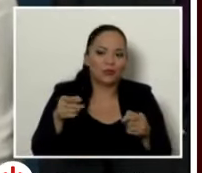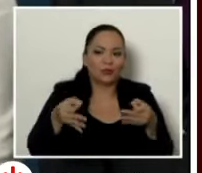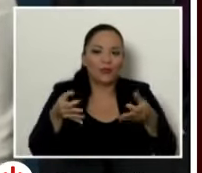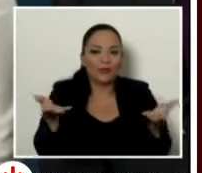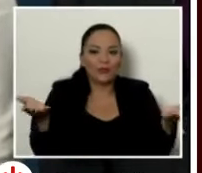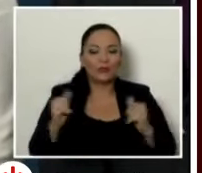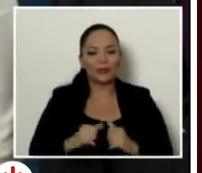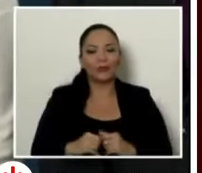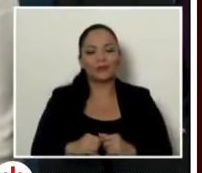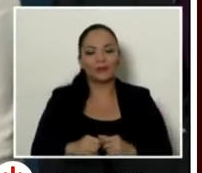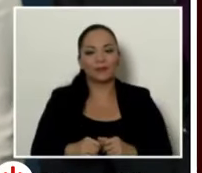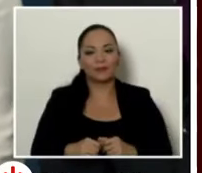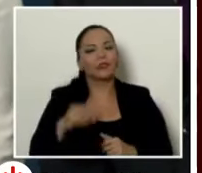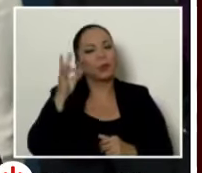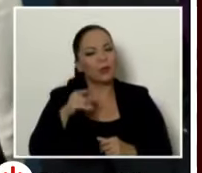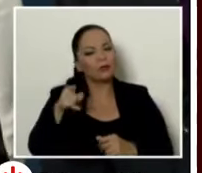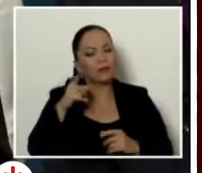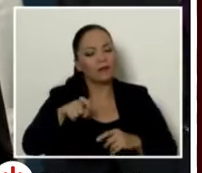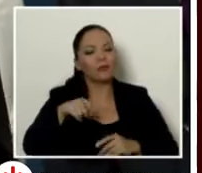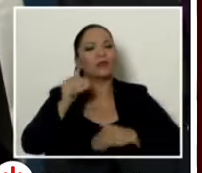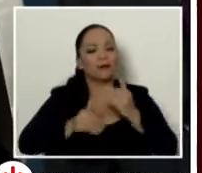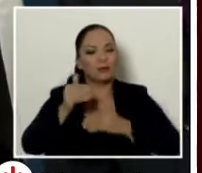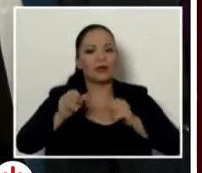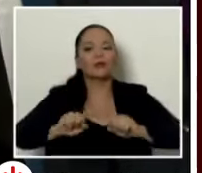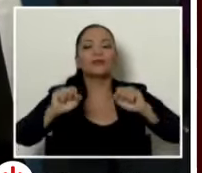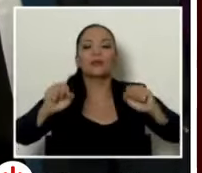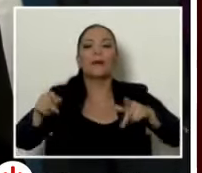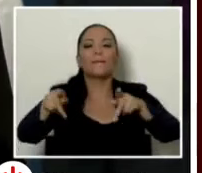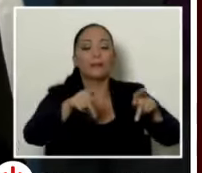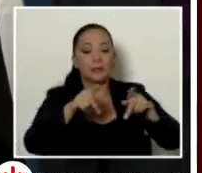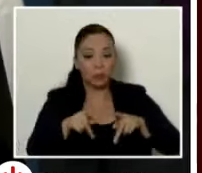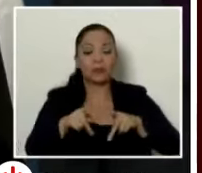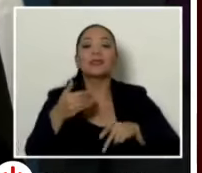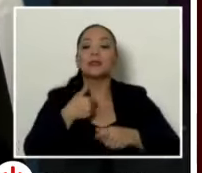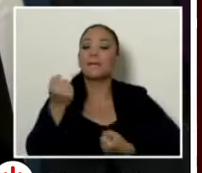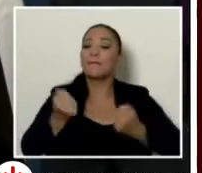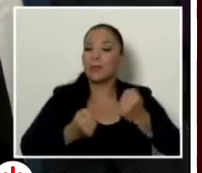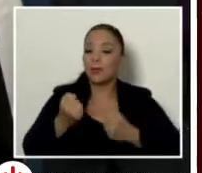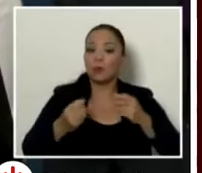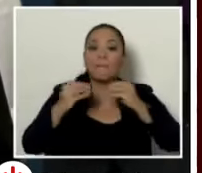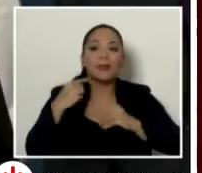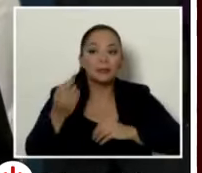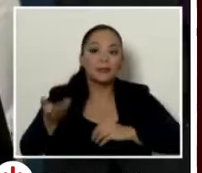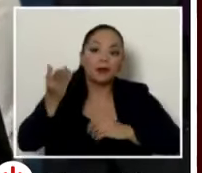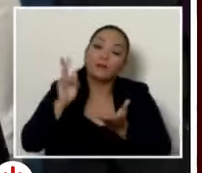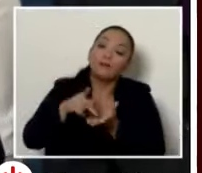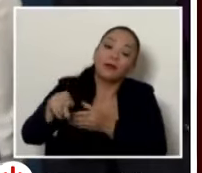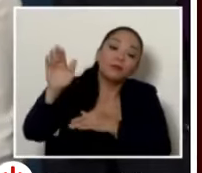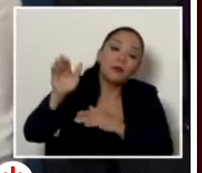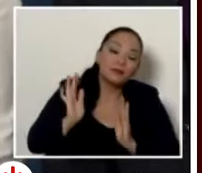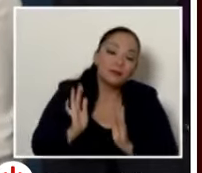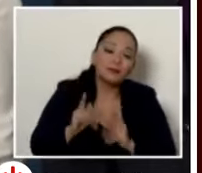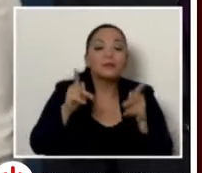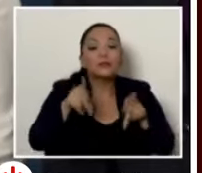y creo que tenemos que avanzar en un sistema en donde las personas que tienen vehículos de más alto valor paguen más y las que tienen